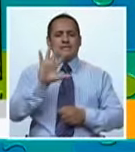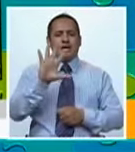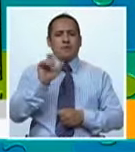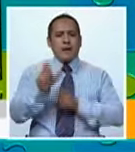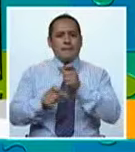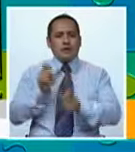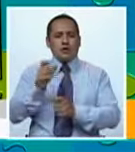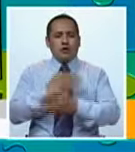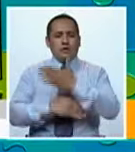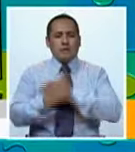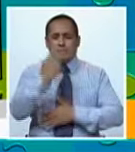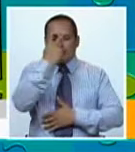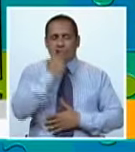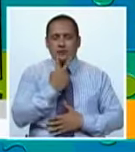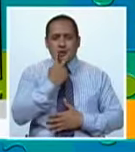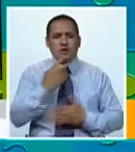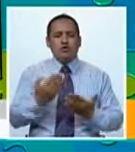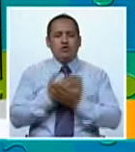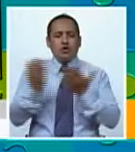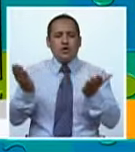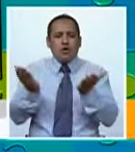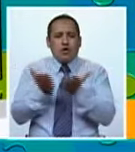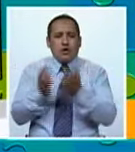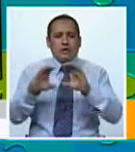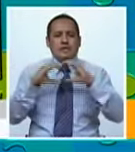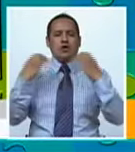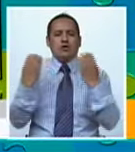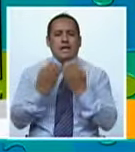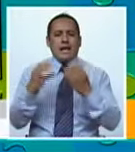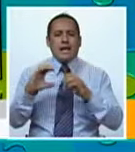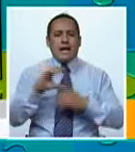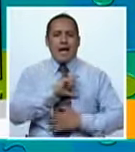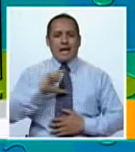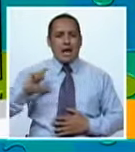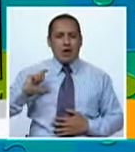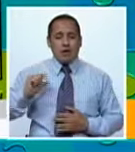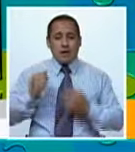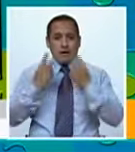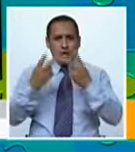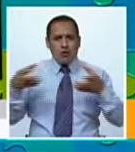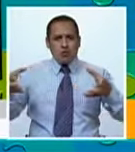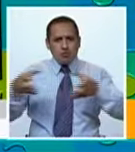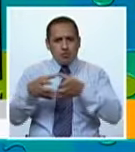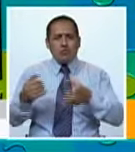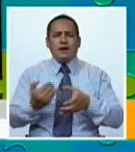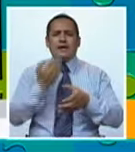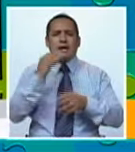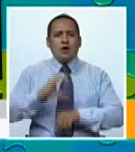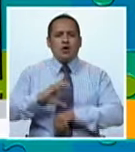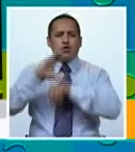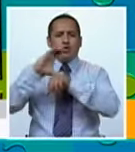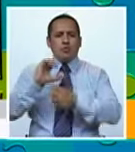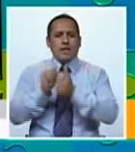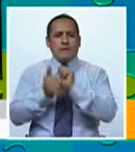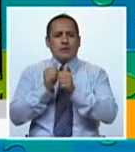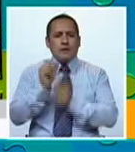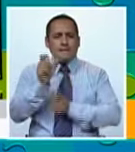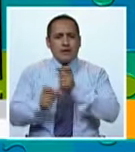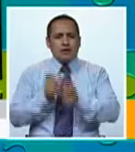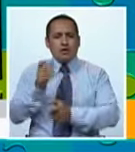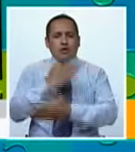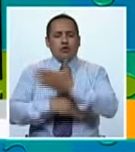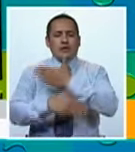personas con discapacidad visual, en el Coliseo Miguel Grau del Callao. El evento es organizado por el Club Deportivo de